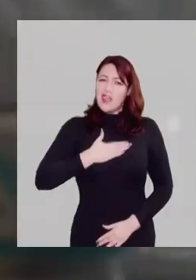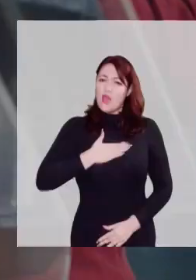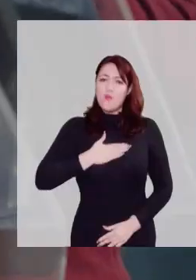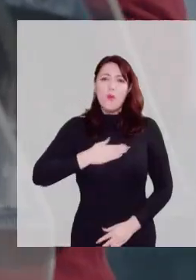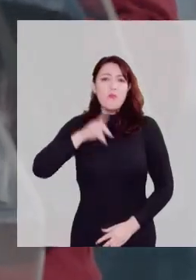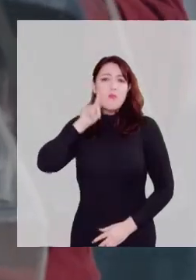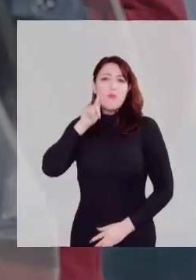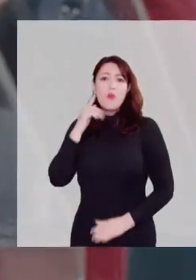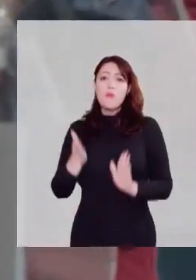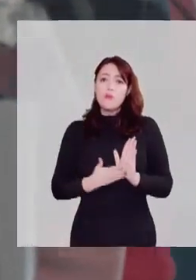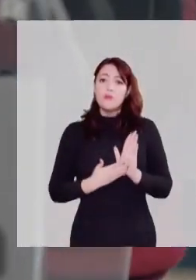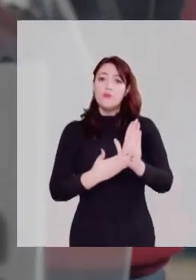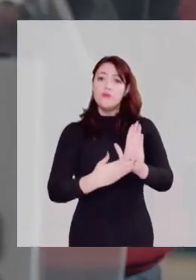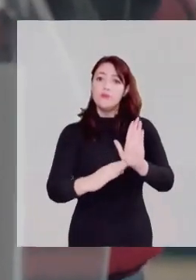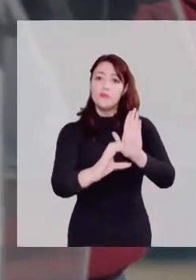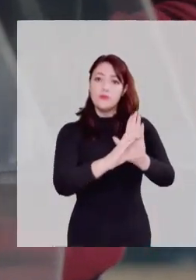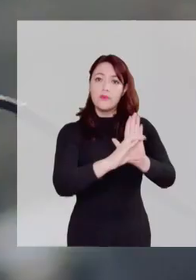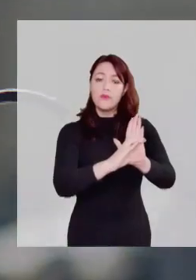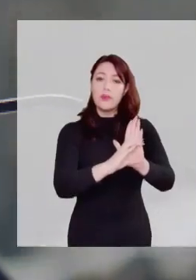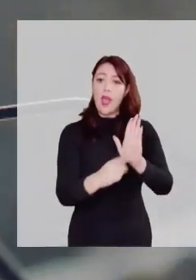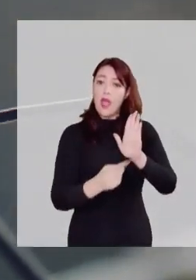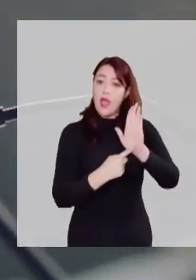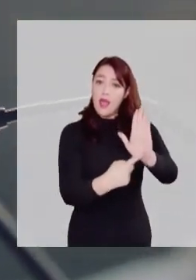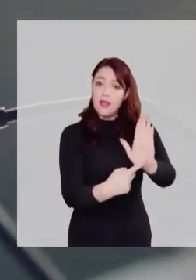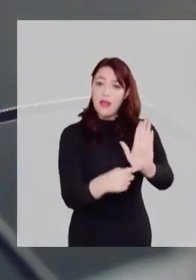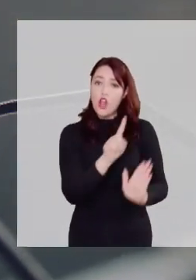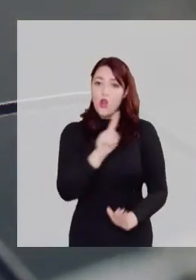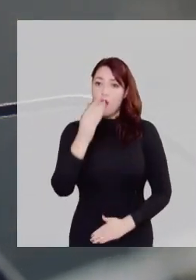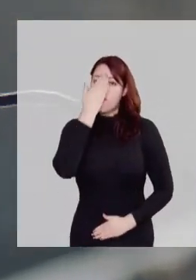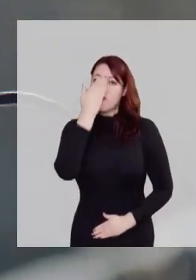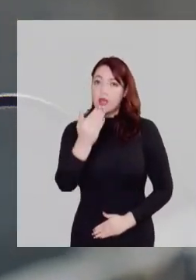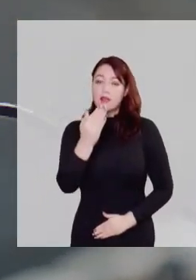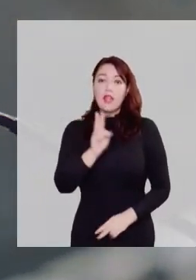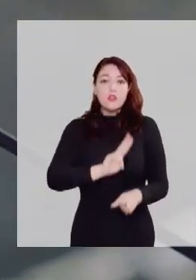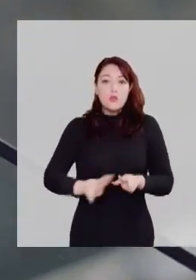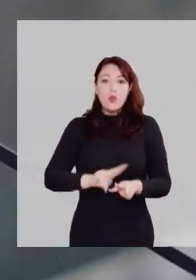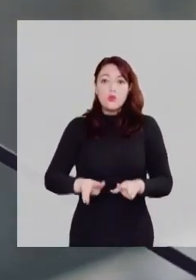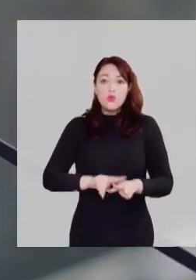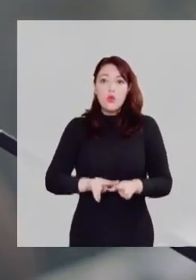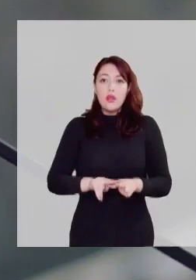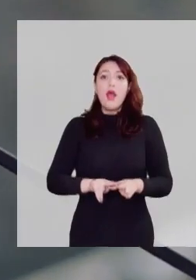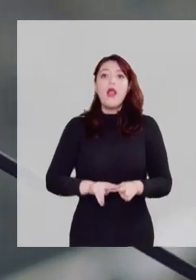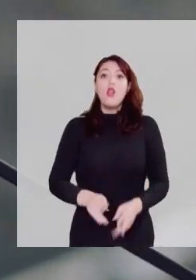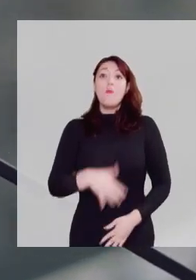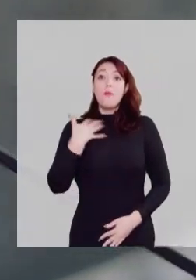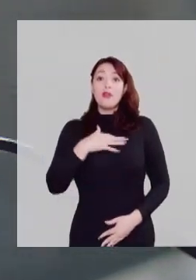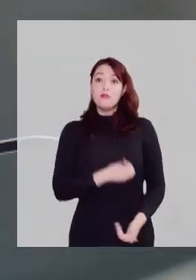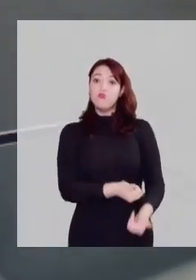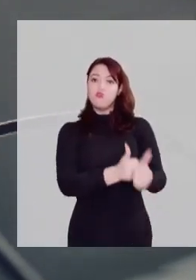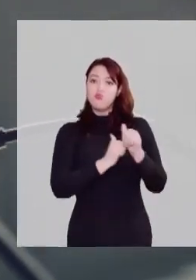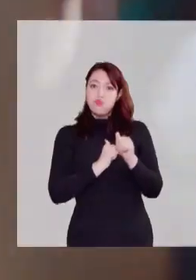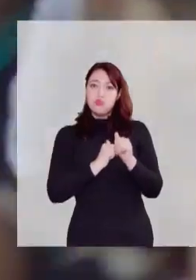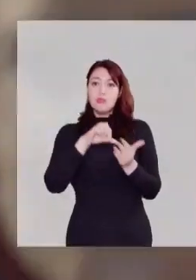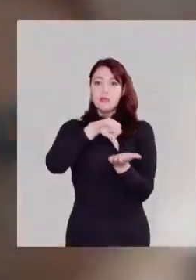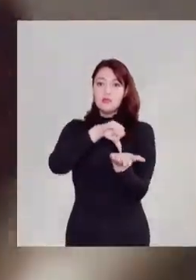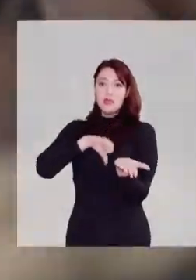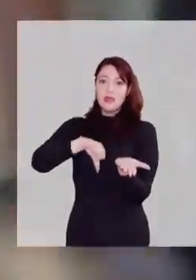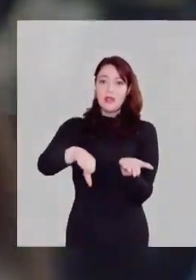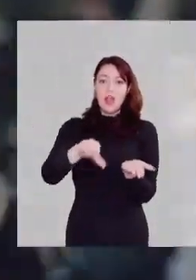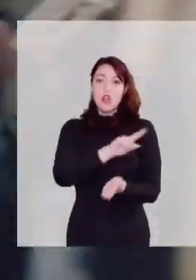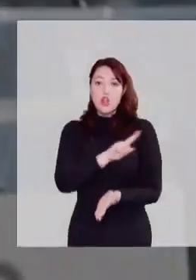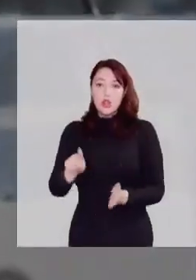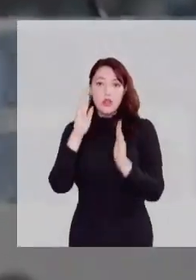Sentimos engañados por esta propuesta constitucional. Este borrador no enfrenta ni soluciona los importantes desafíos de